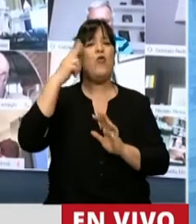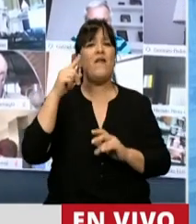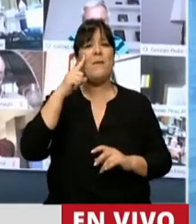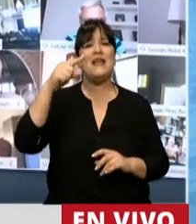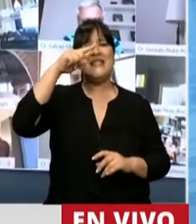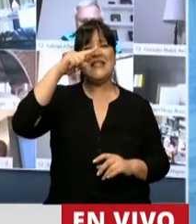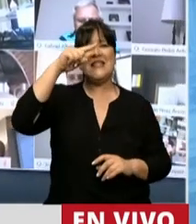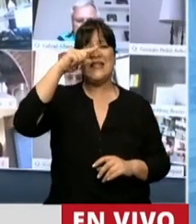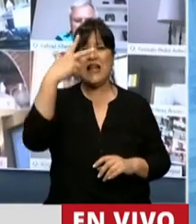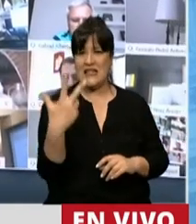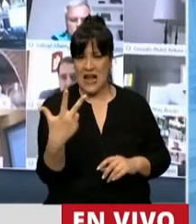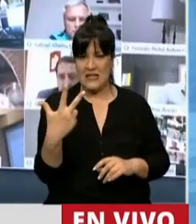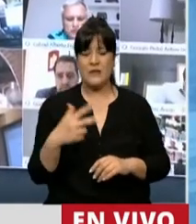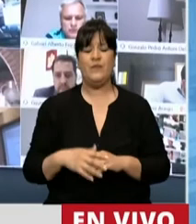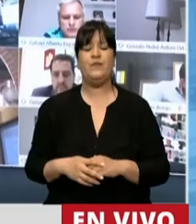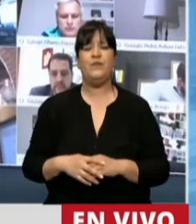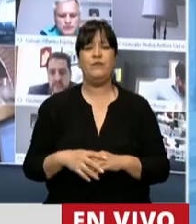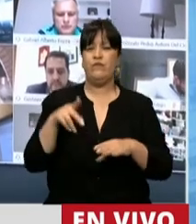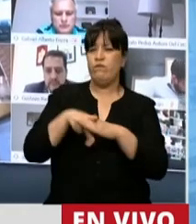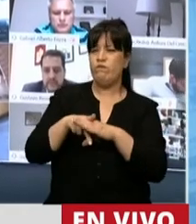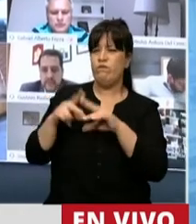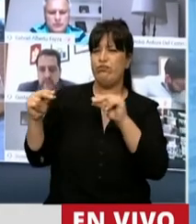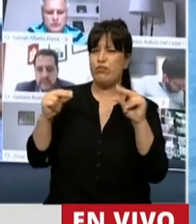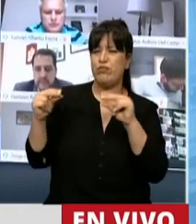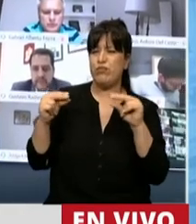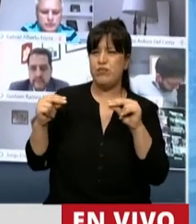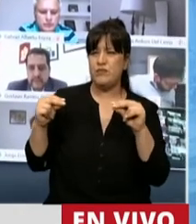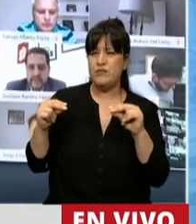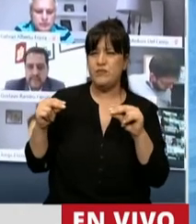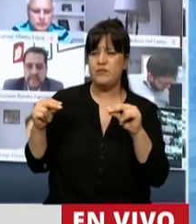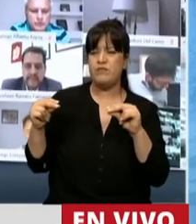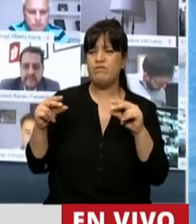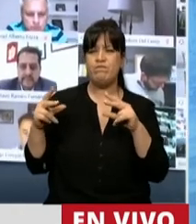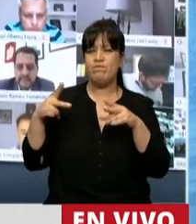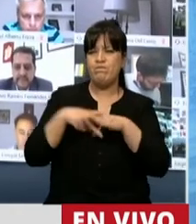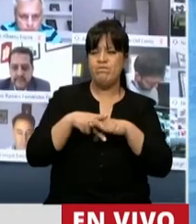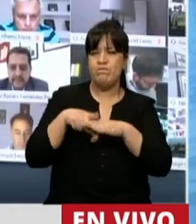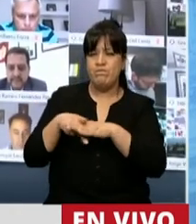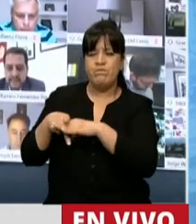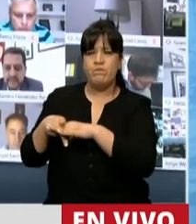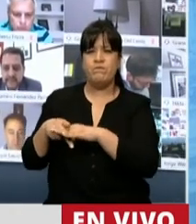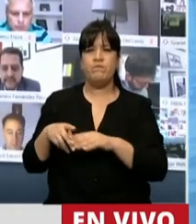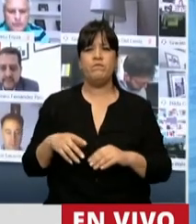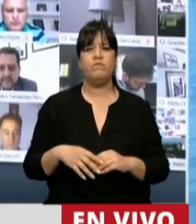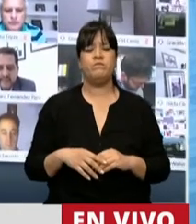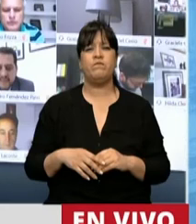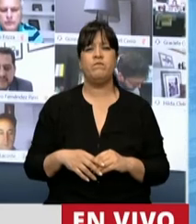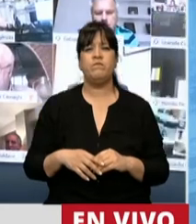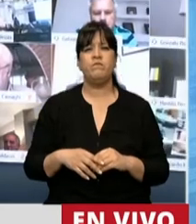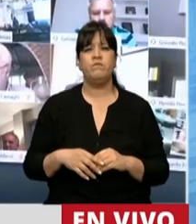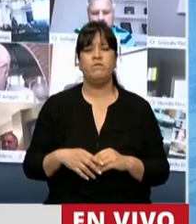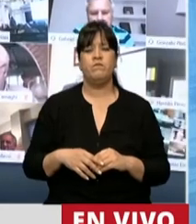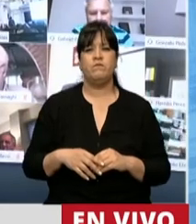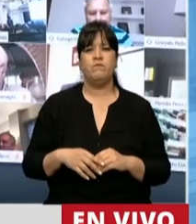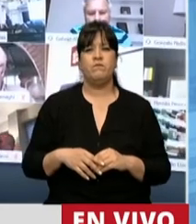.773, que es el ejercicio profesional de la biología. Bien,